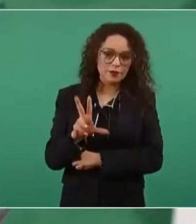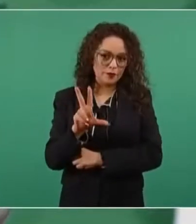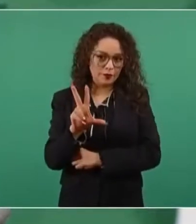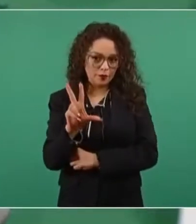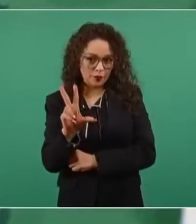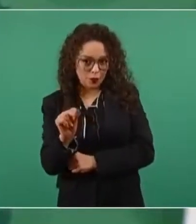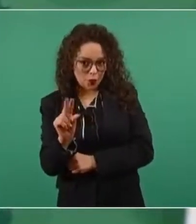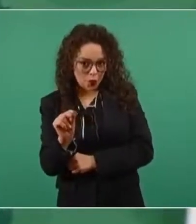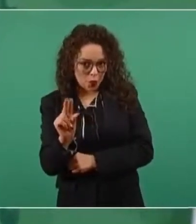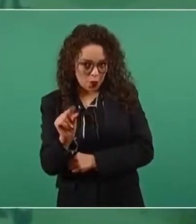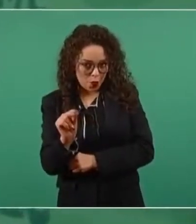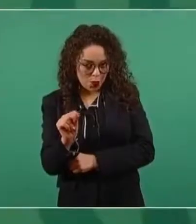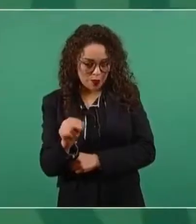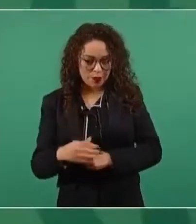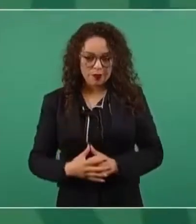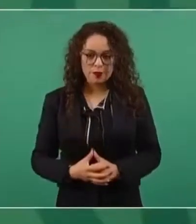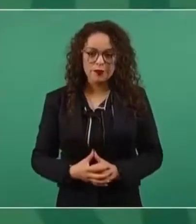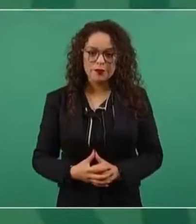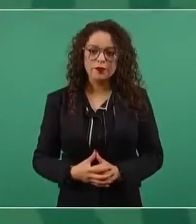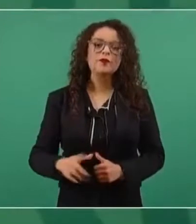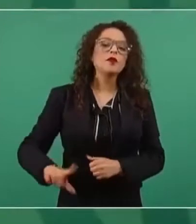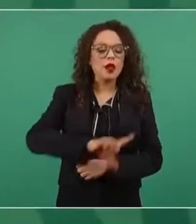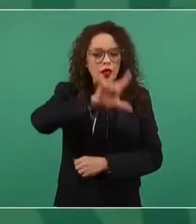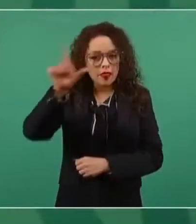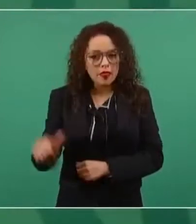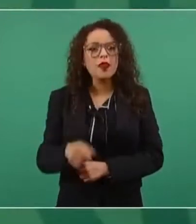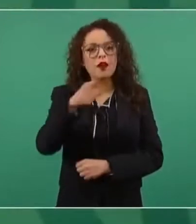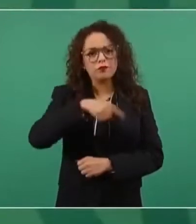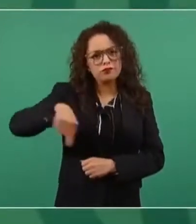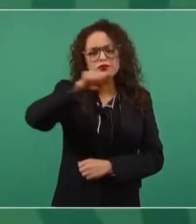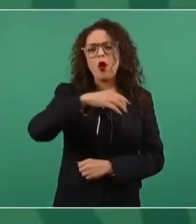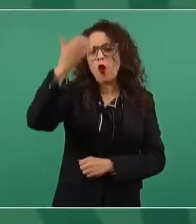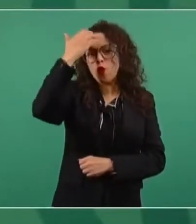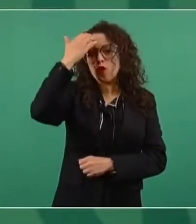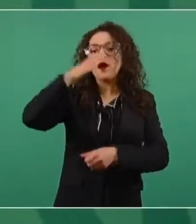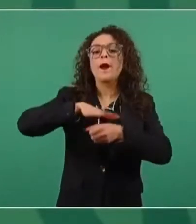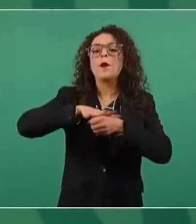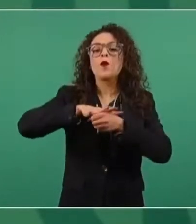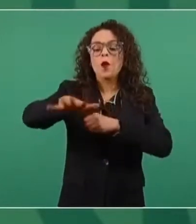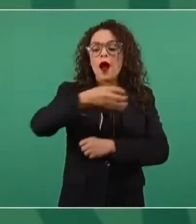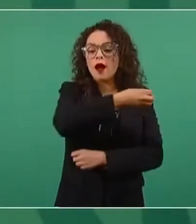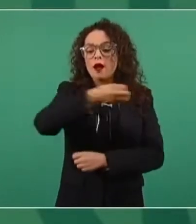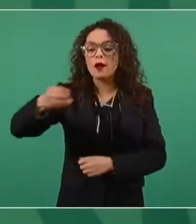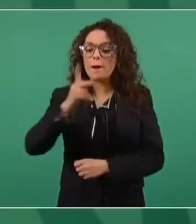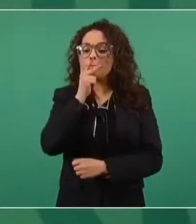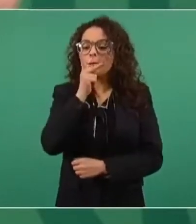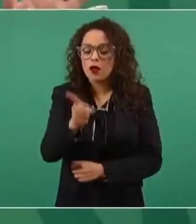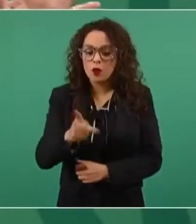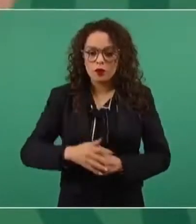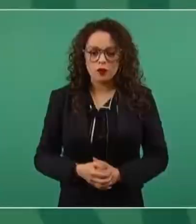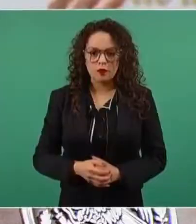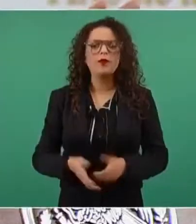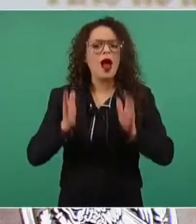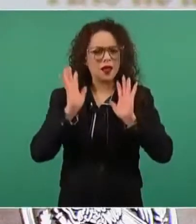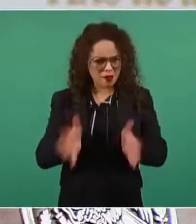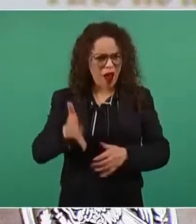Ya se va a conocer la pregunta tal cual, ya se conoce,